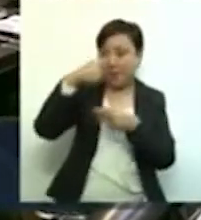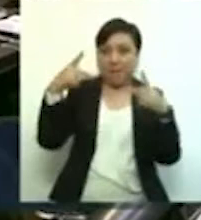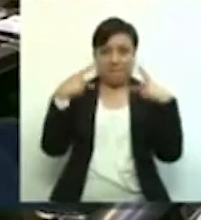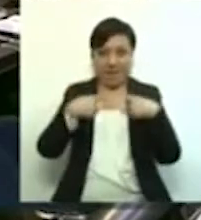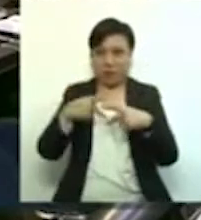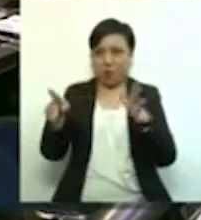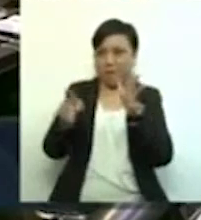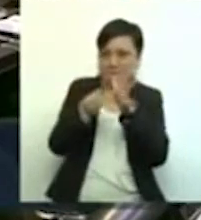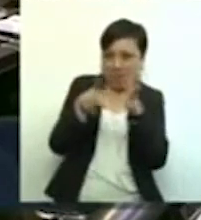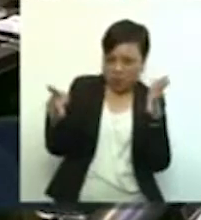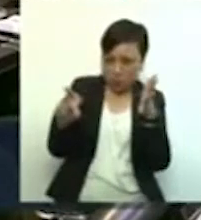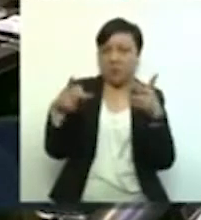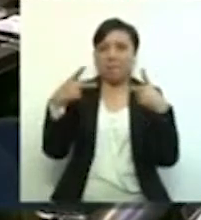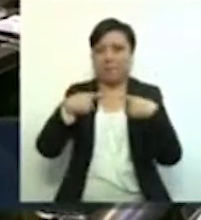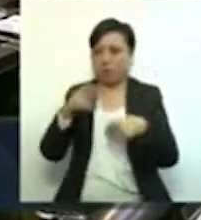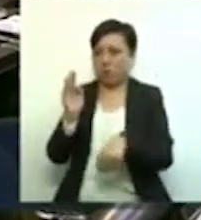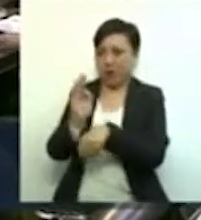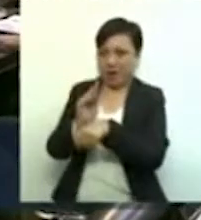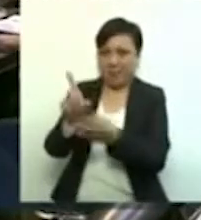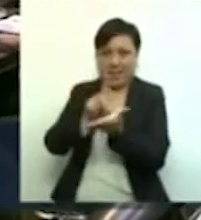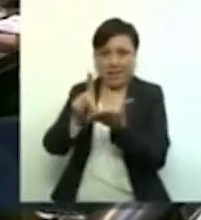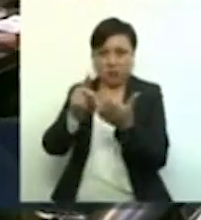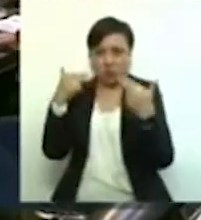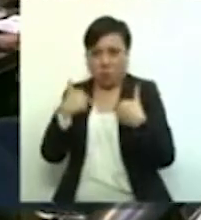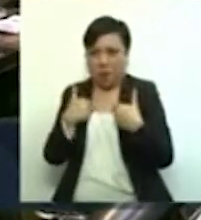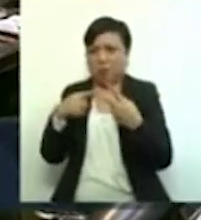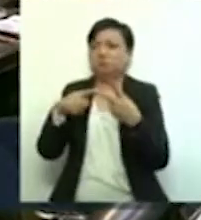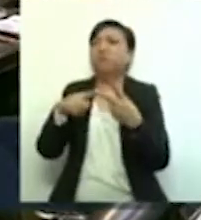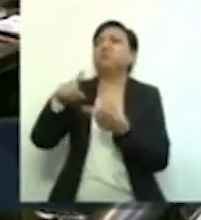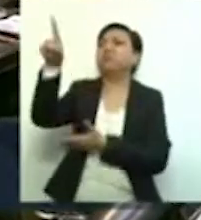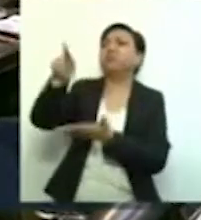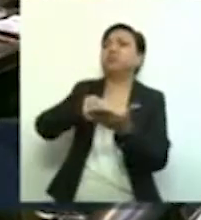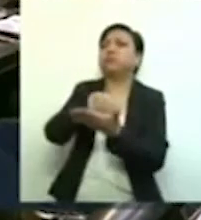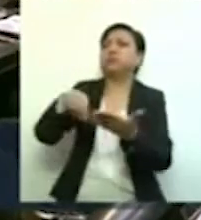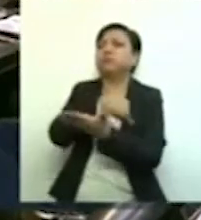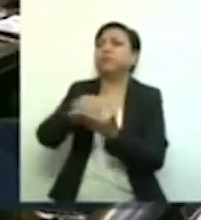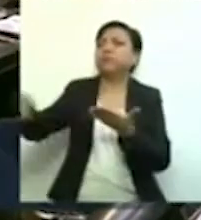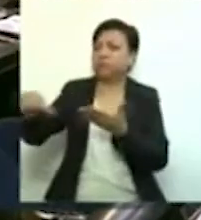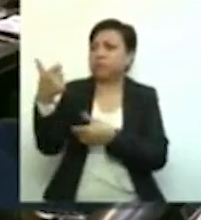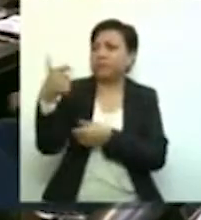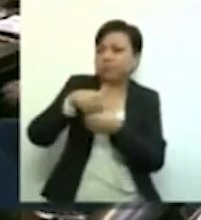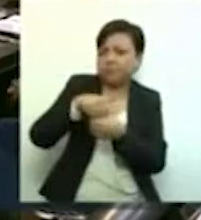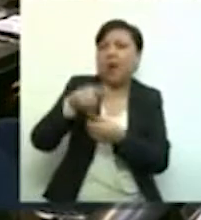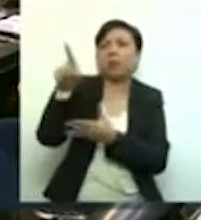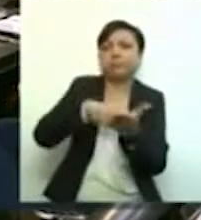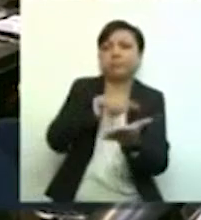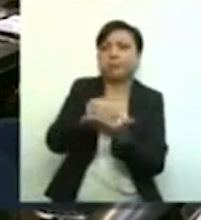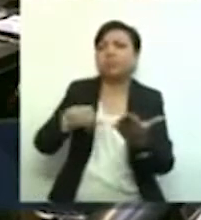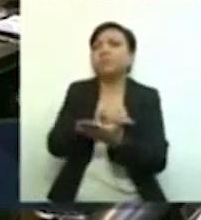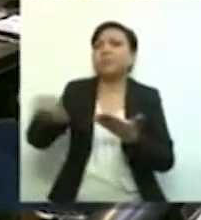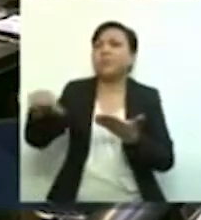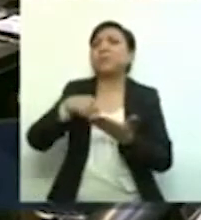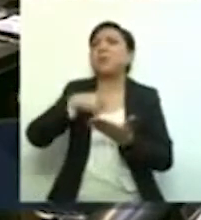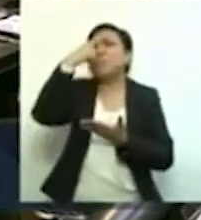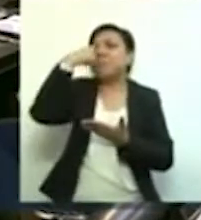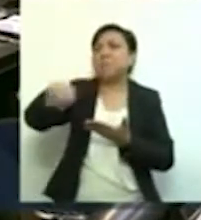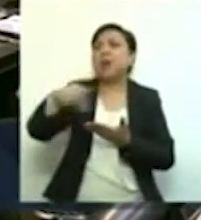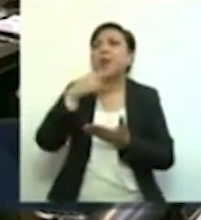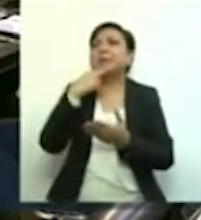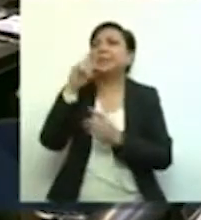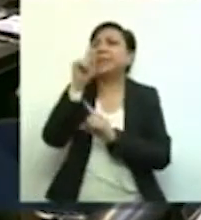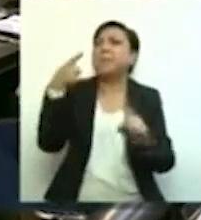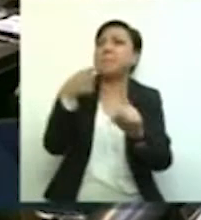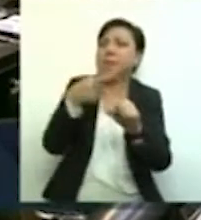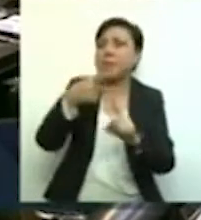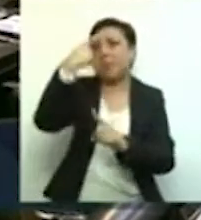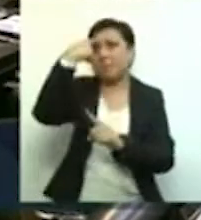Periodistas, creado en 2012, también se busca eliminar con el propósito, y este fideicomiso tiene el